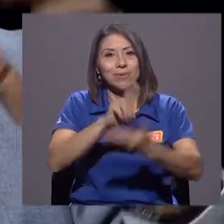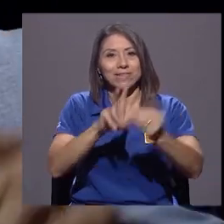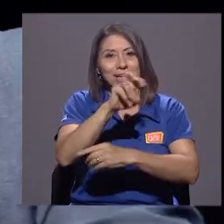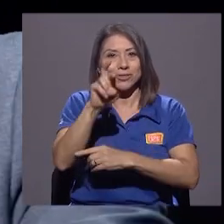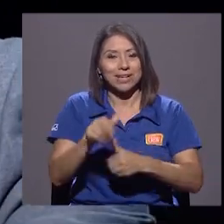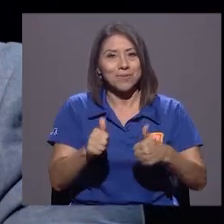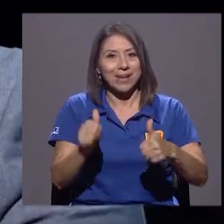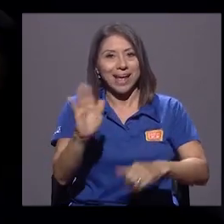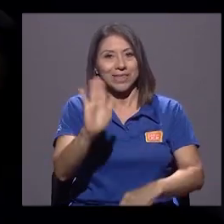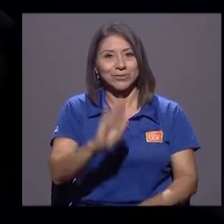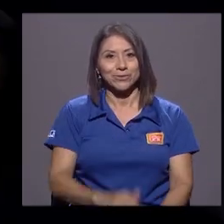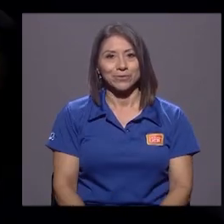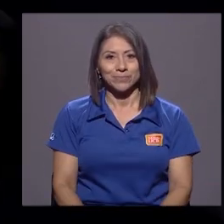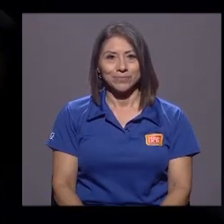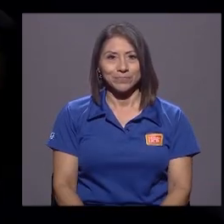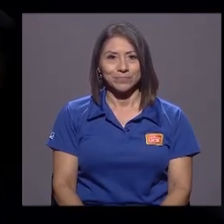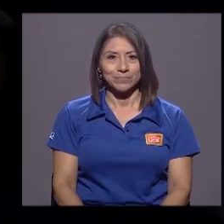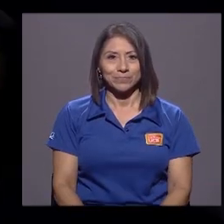Adiós.